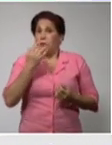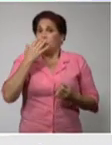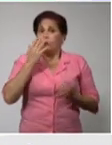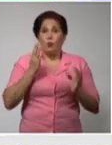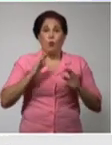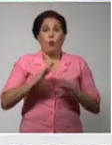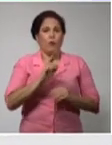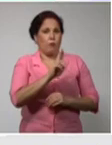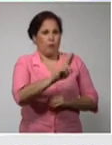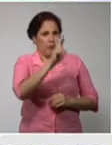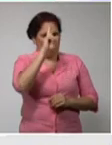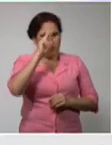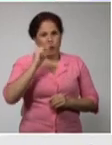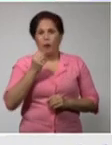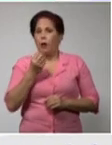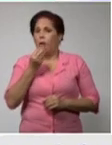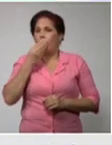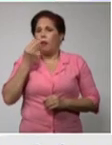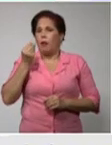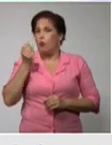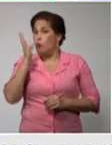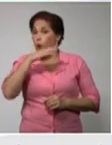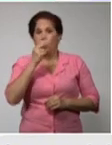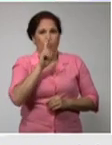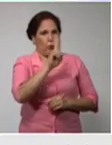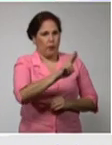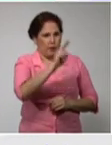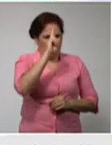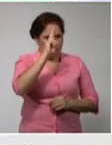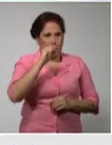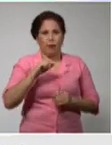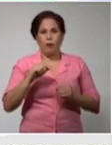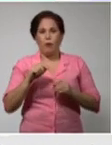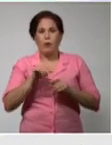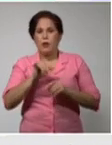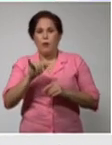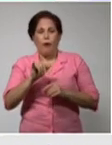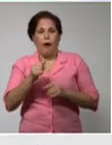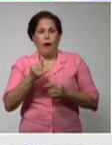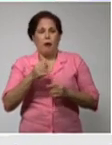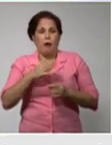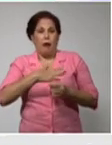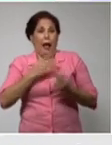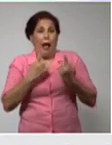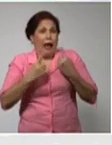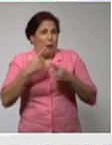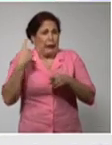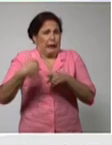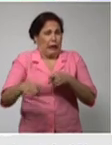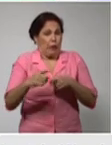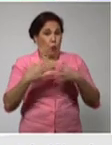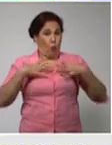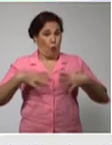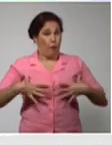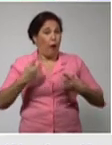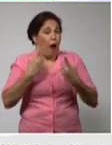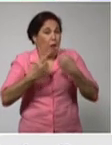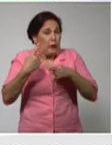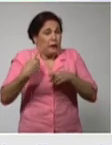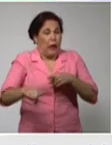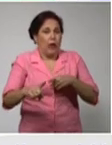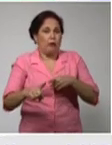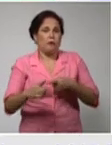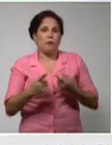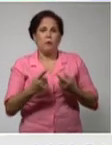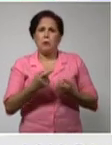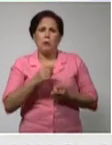acuda en los primeros momentos o sea desde el primer momento que yo me siento algo extraño pudiéramos decir no estoy